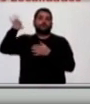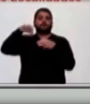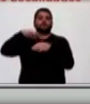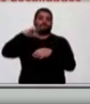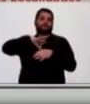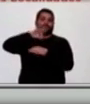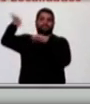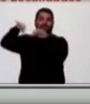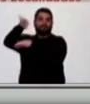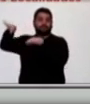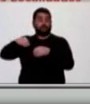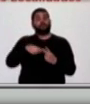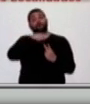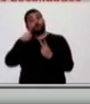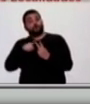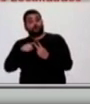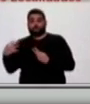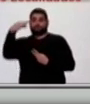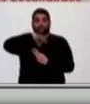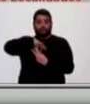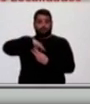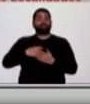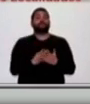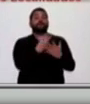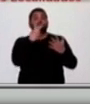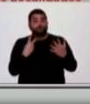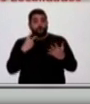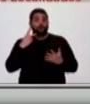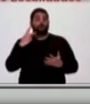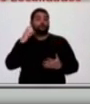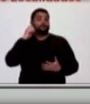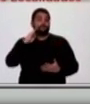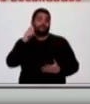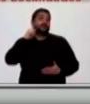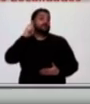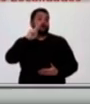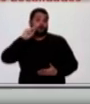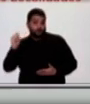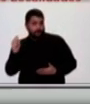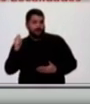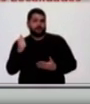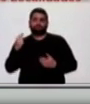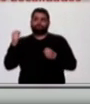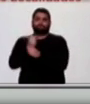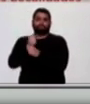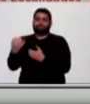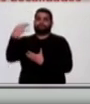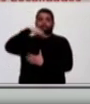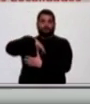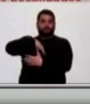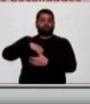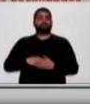Y uno contacto de caso confirmado. Dos de la localidad de Granadero Baigorria, contactos de caso confirmado.